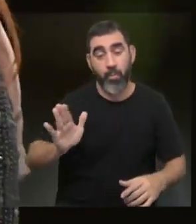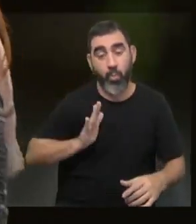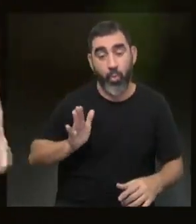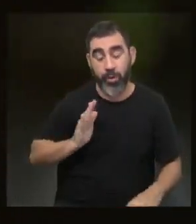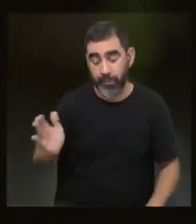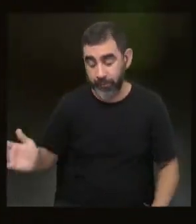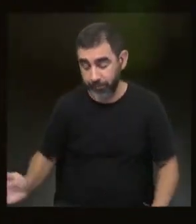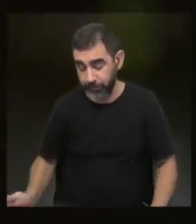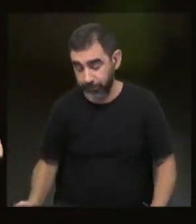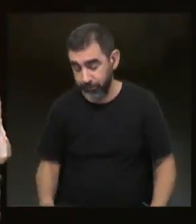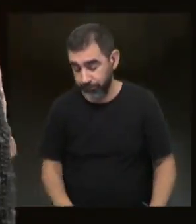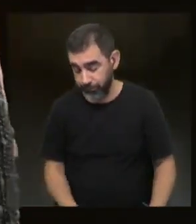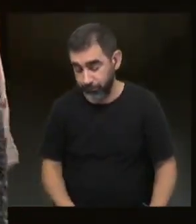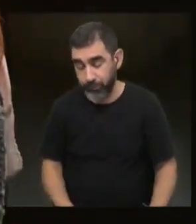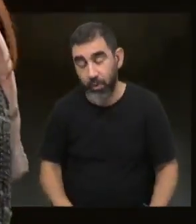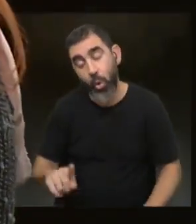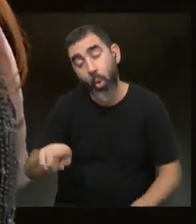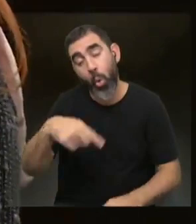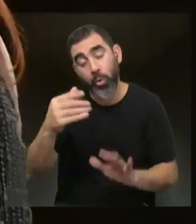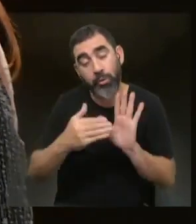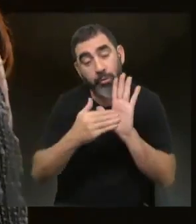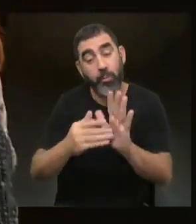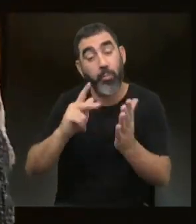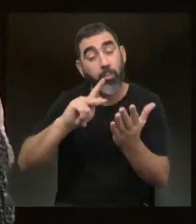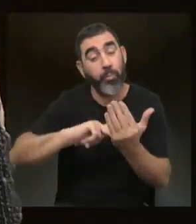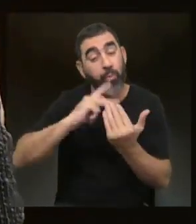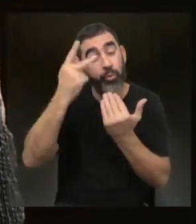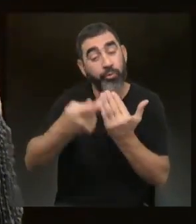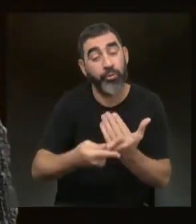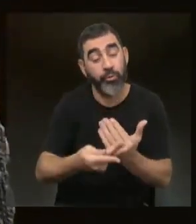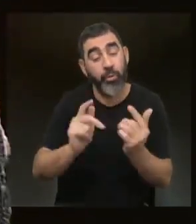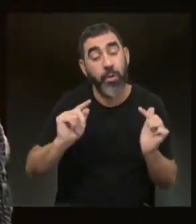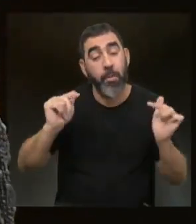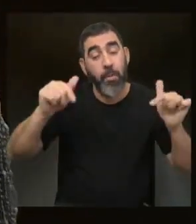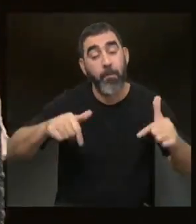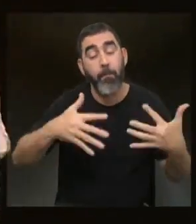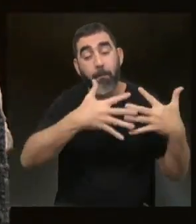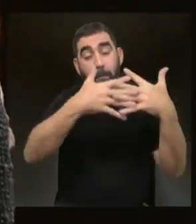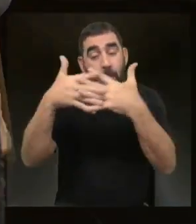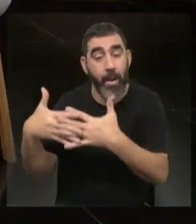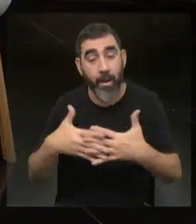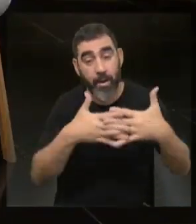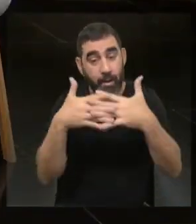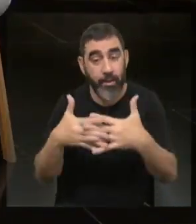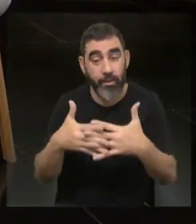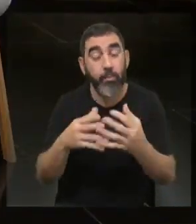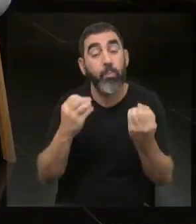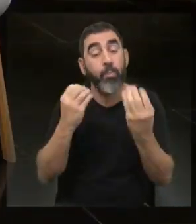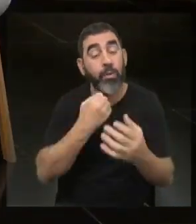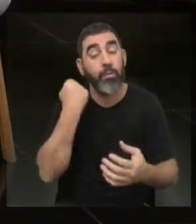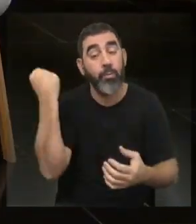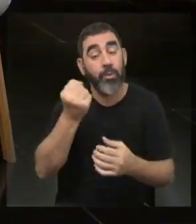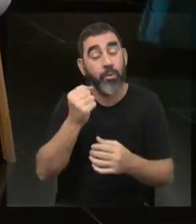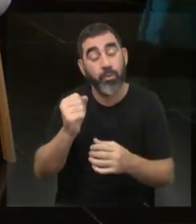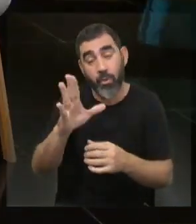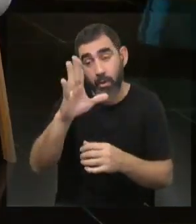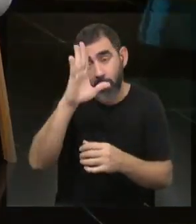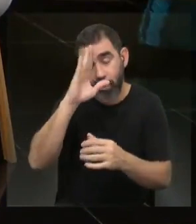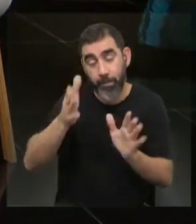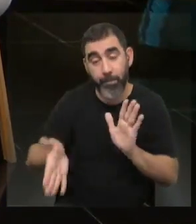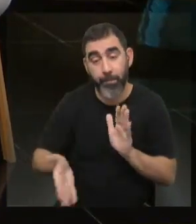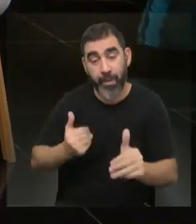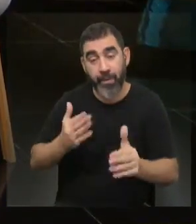los puntos que tiene Aume. Otra, presentamos un proyecto en la Embajada de Estados Unidos, porque una cosa importante es educarnos en género.